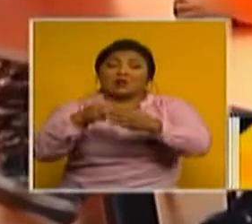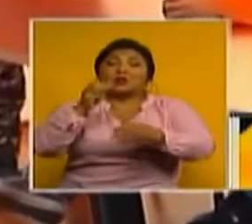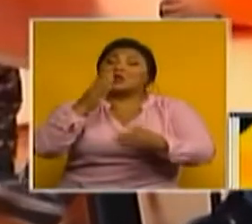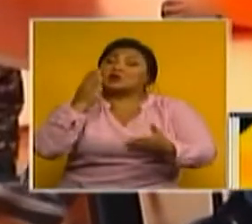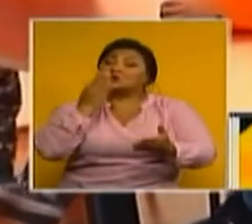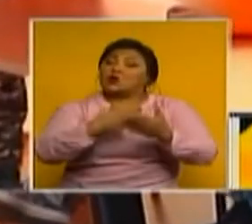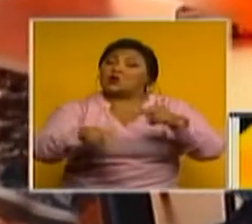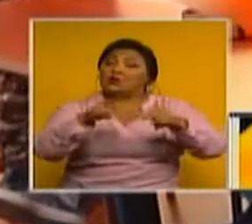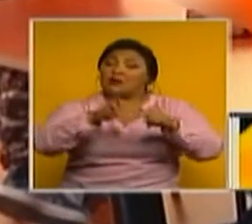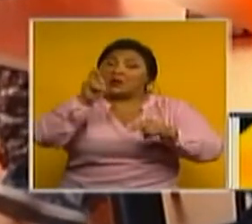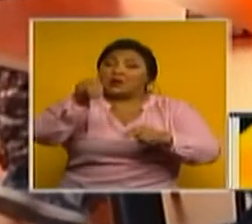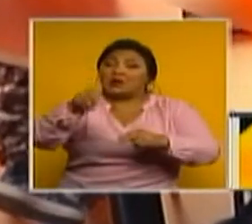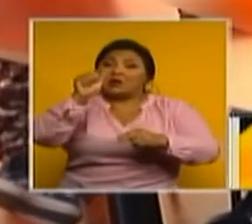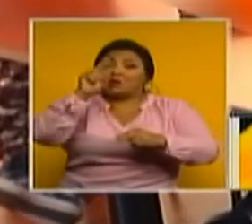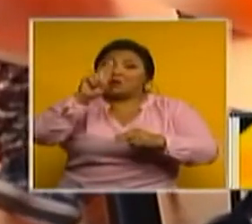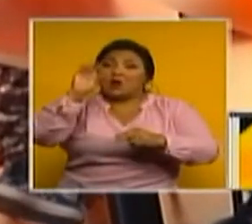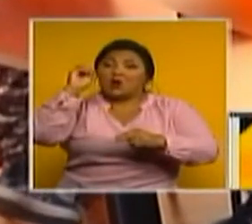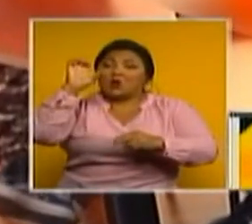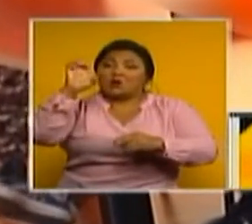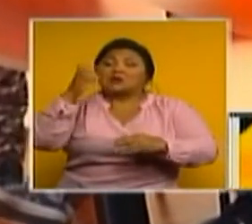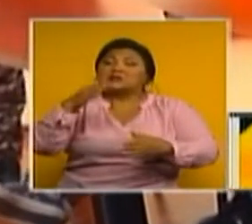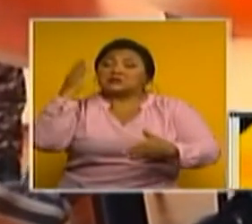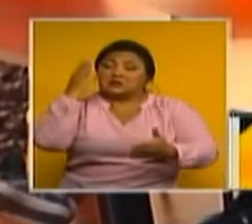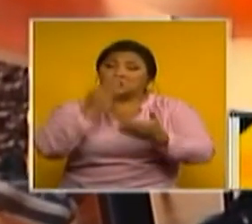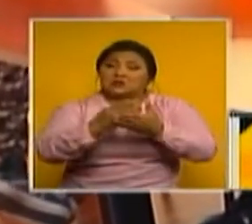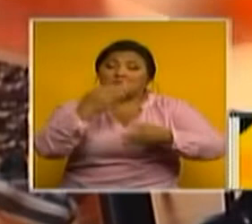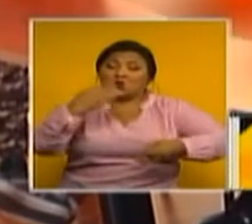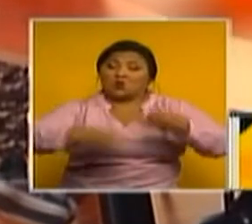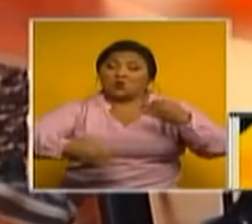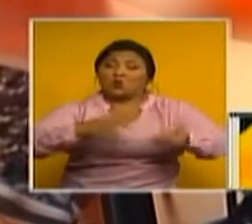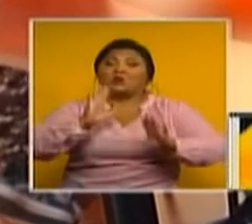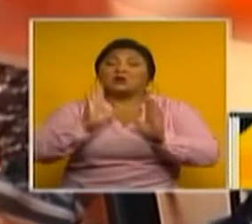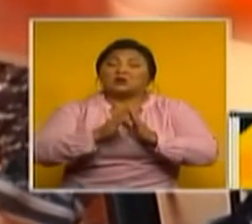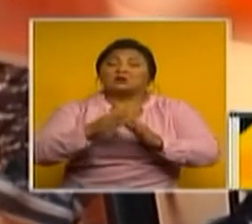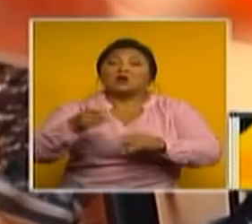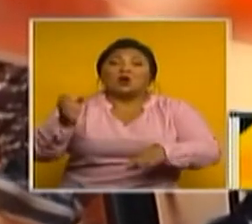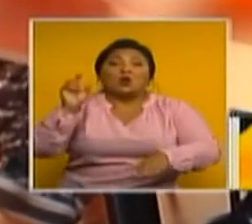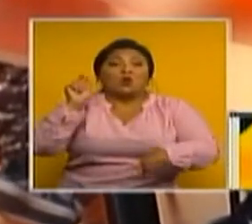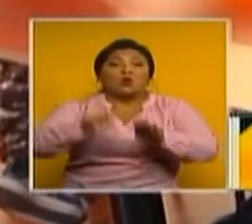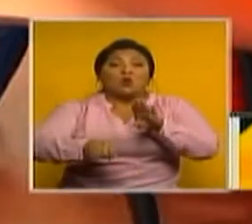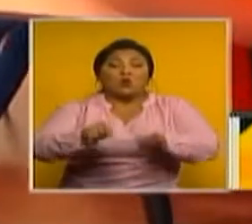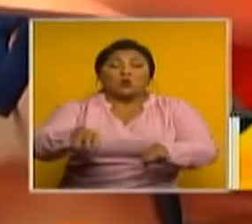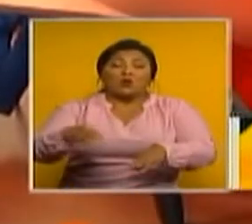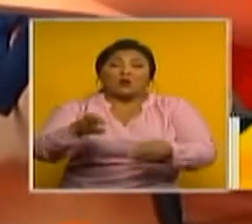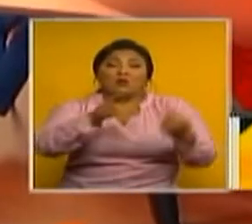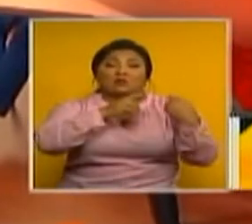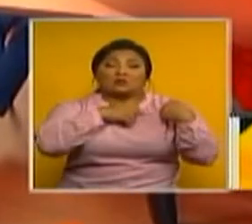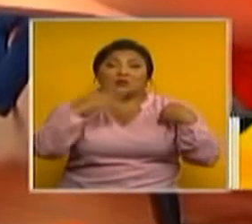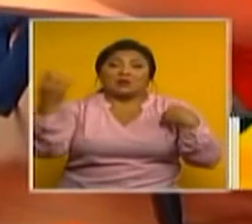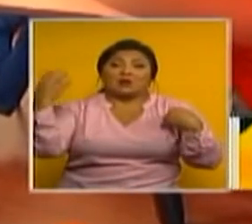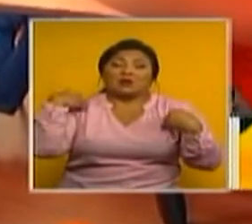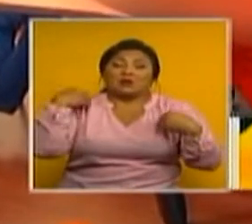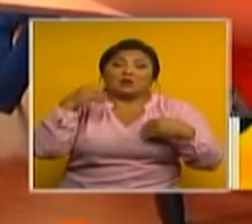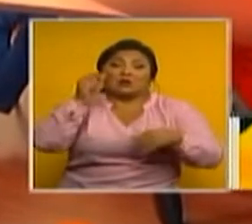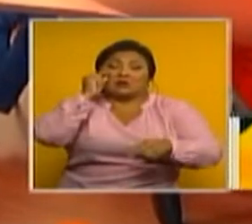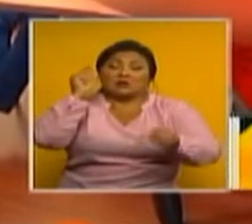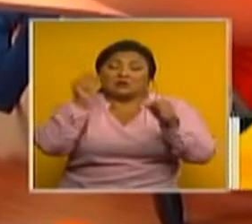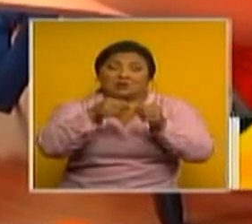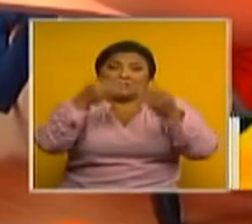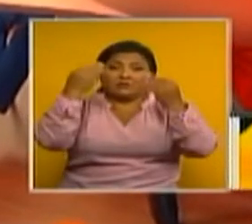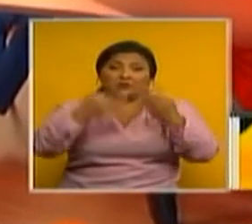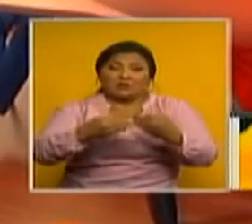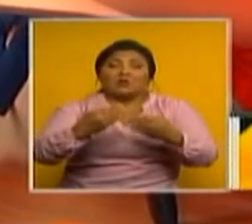la audiencia de juicio hasta que se logre su detención. El juez a cargo del caso es Wilson Caiza. La Fiscalía General del Estado afirmó que